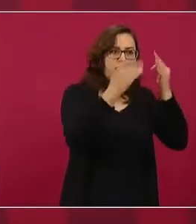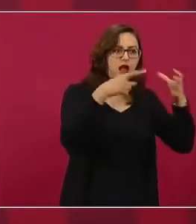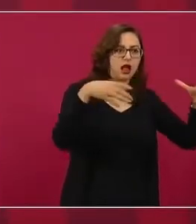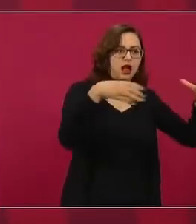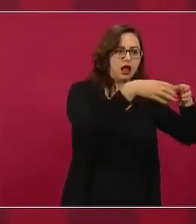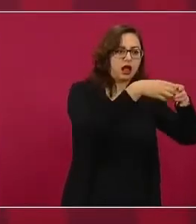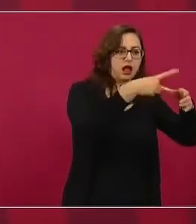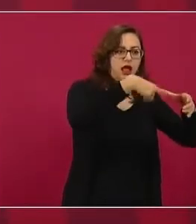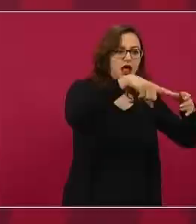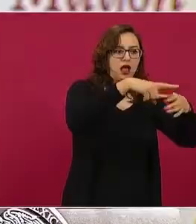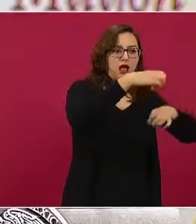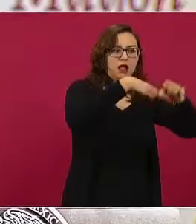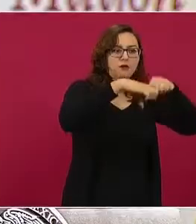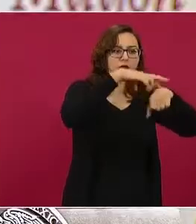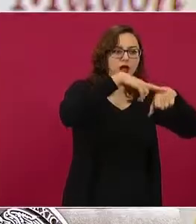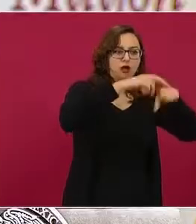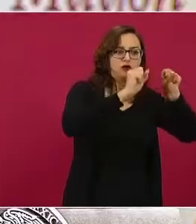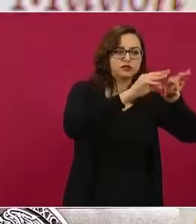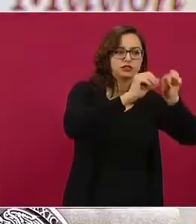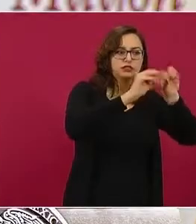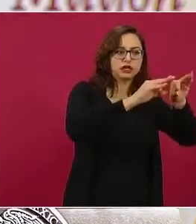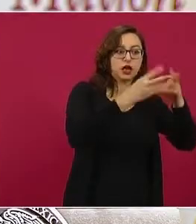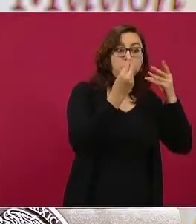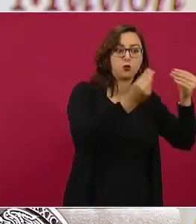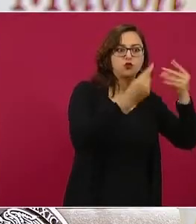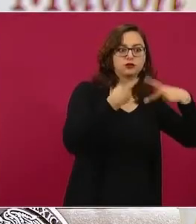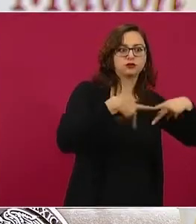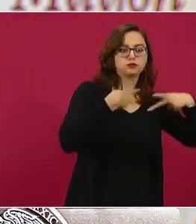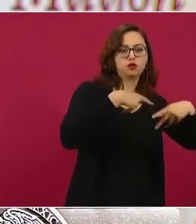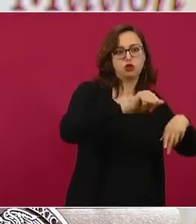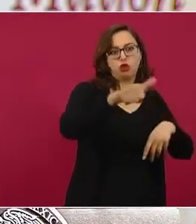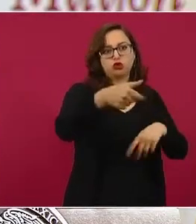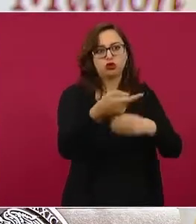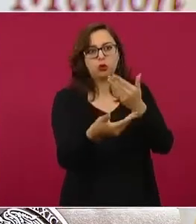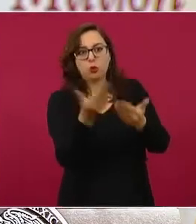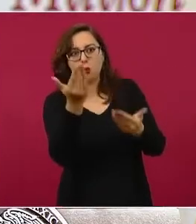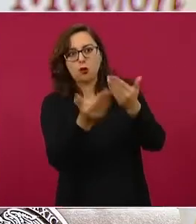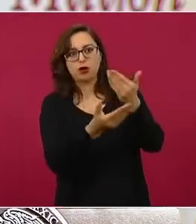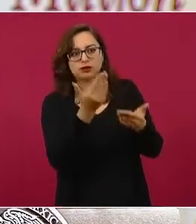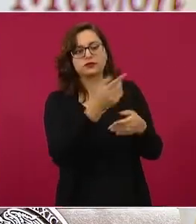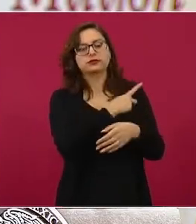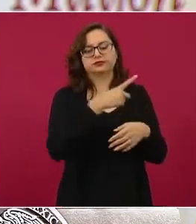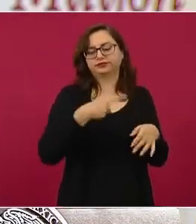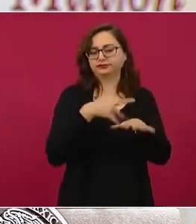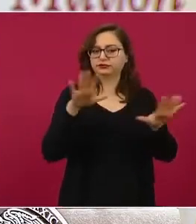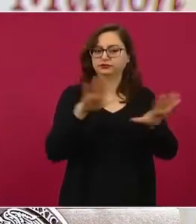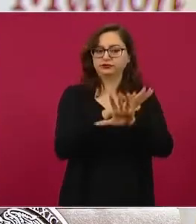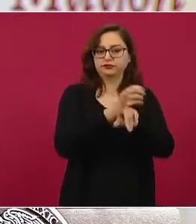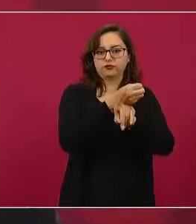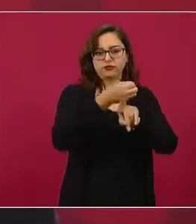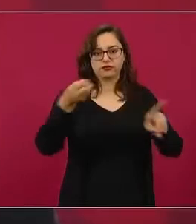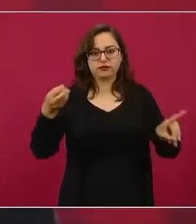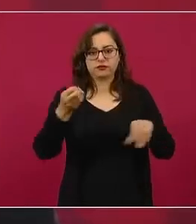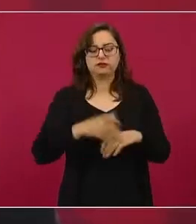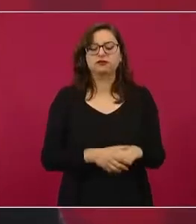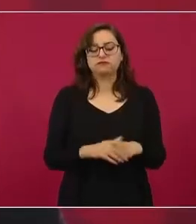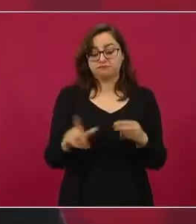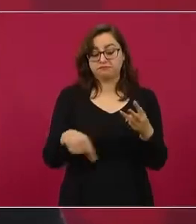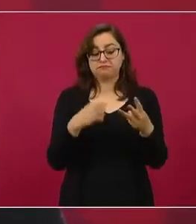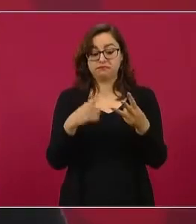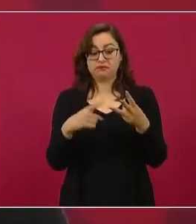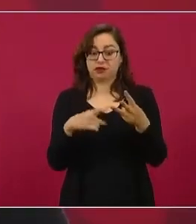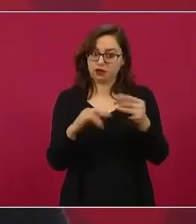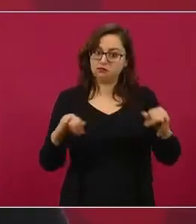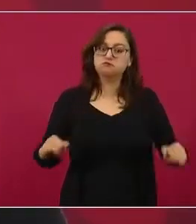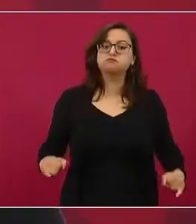aquí también ya lo comentamos. La tercera cuestión relevante es que el instituto va a seguir adelante, no tenemos